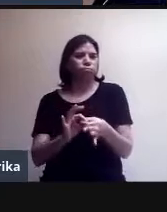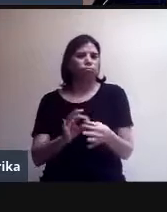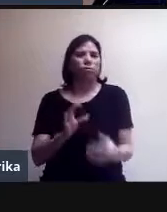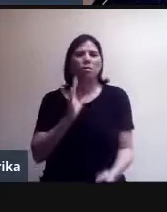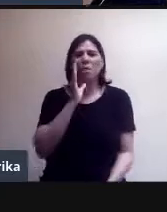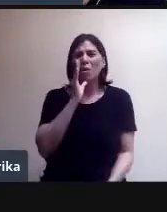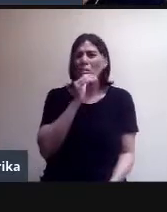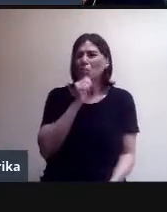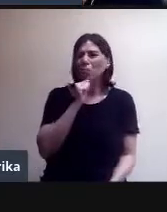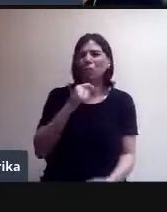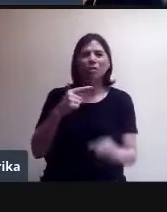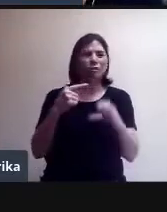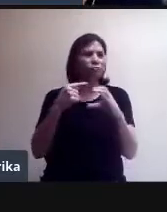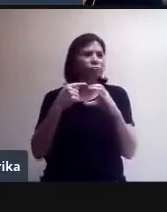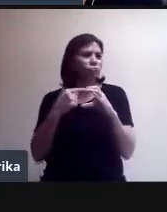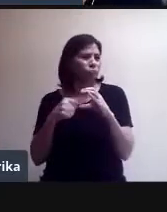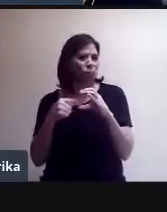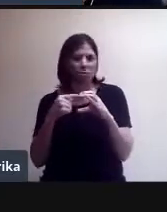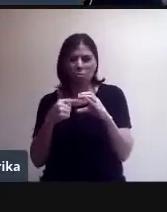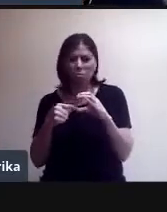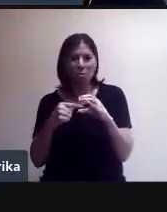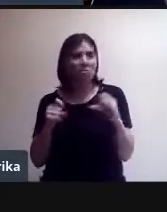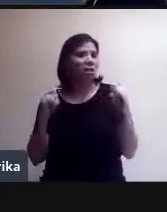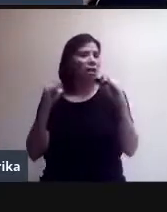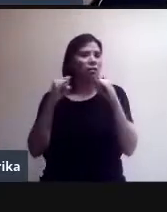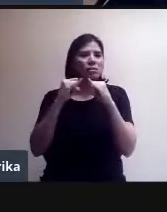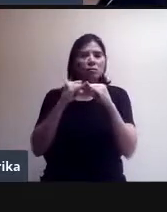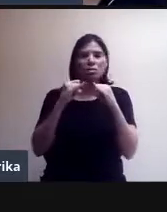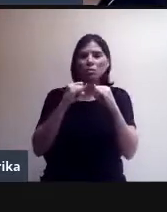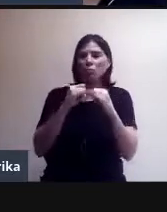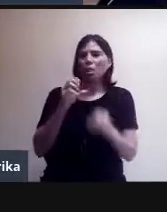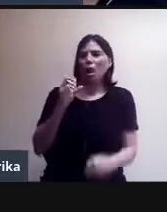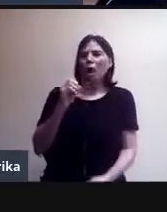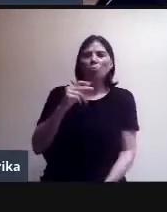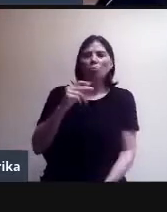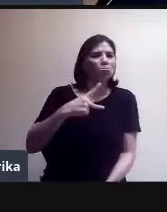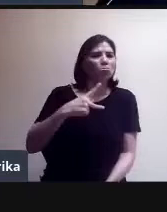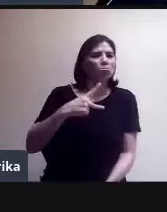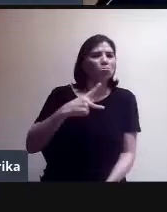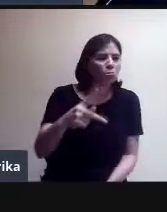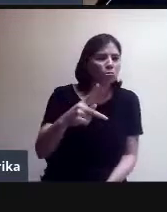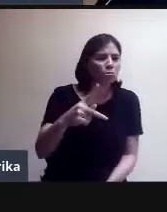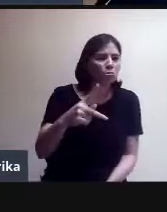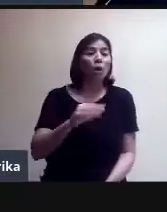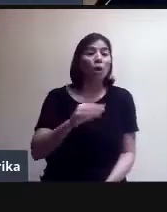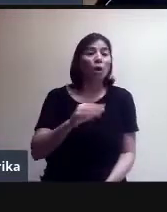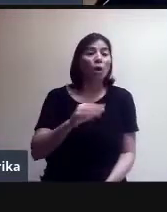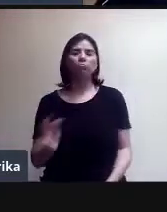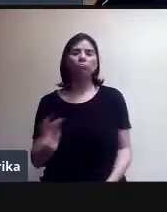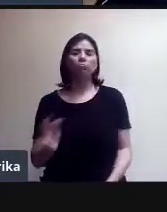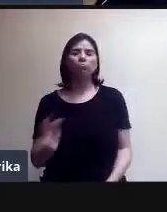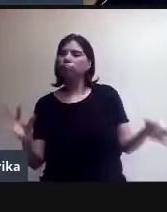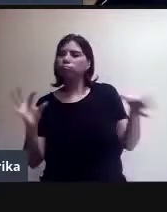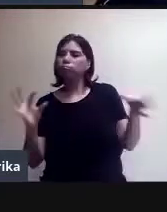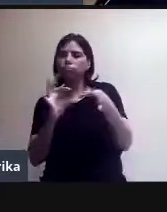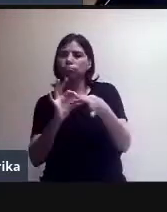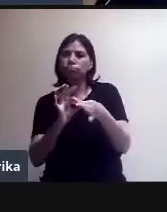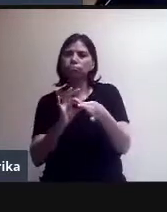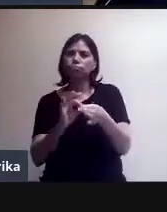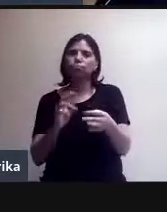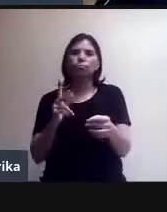está dentro o fuera de la institución. Podemos conectarnos a una videollamada desde